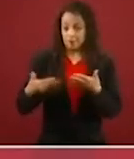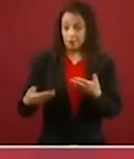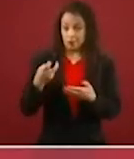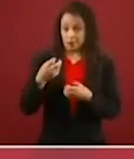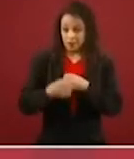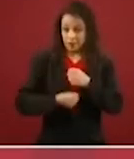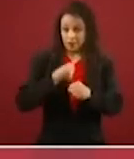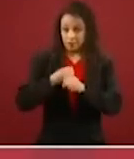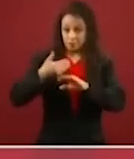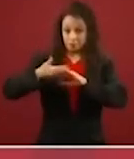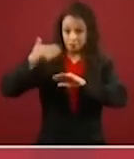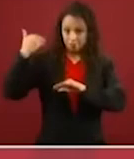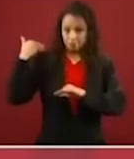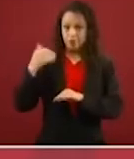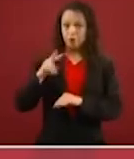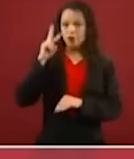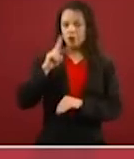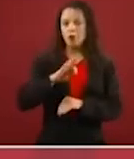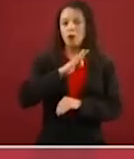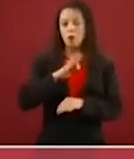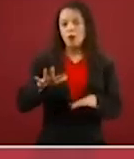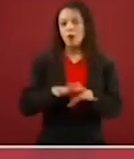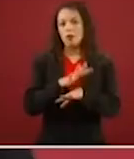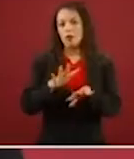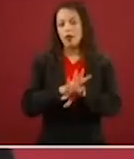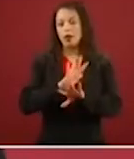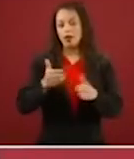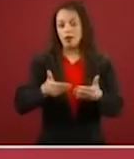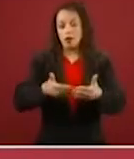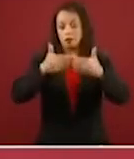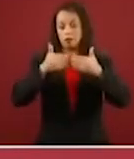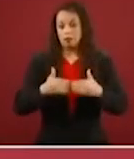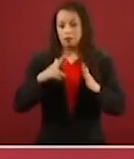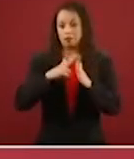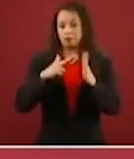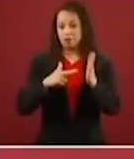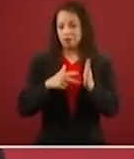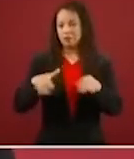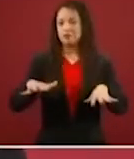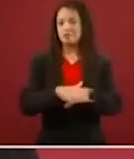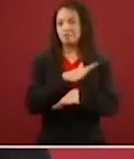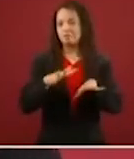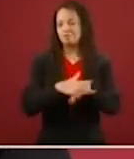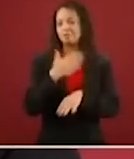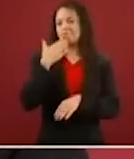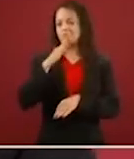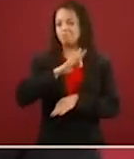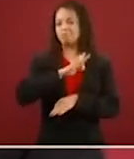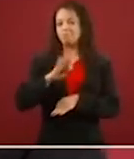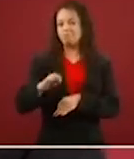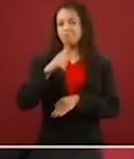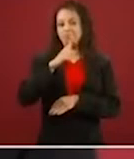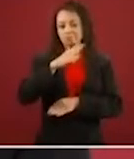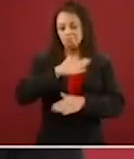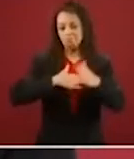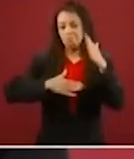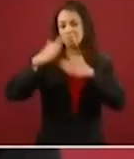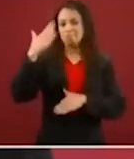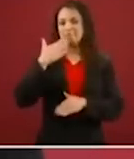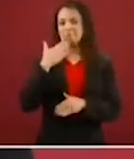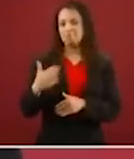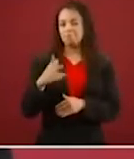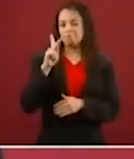en reformas internas muy trascendentes para transformar el Poder Judicial